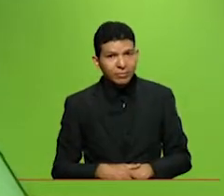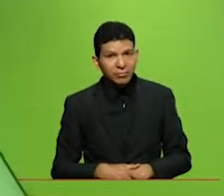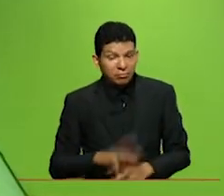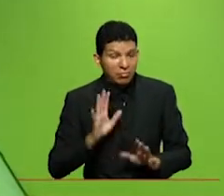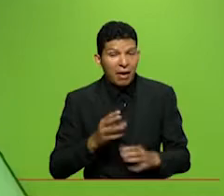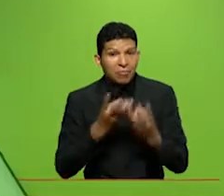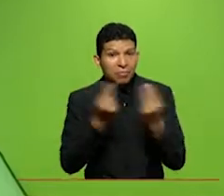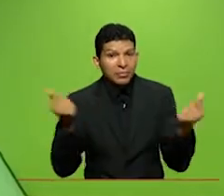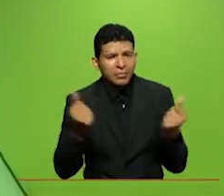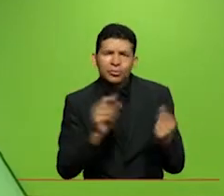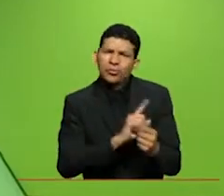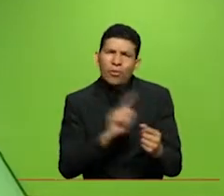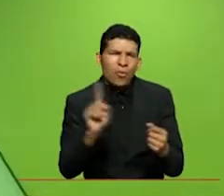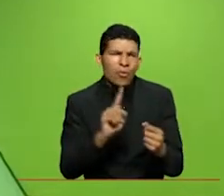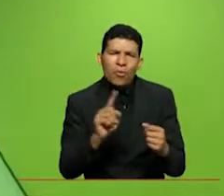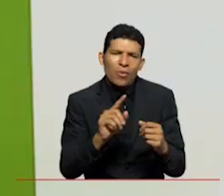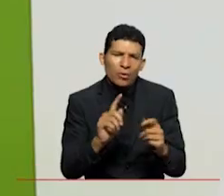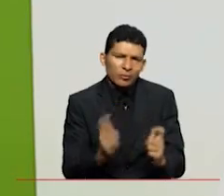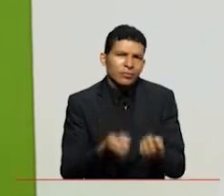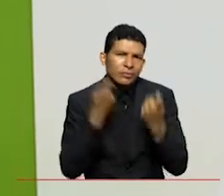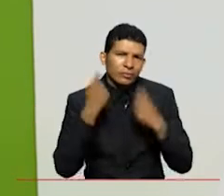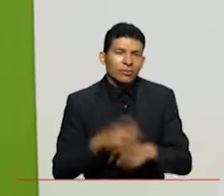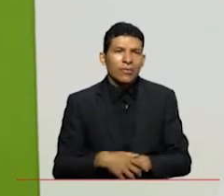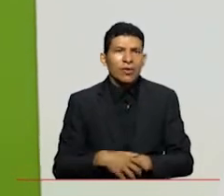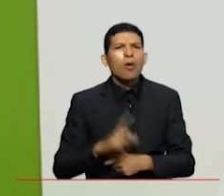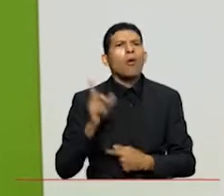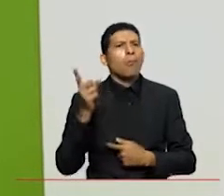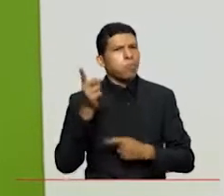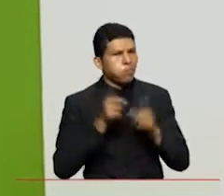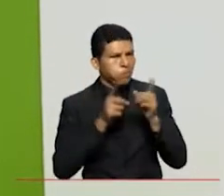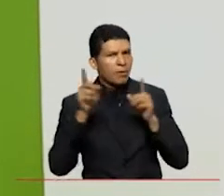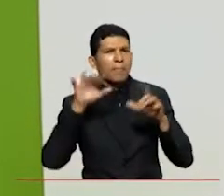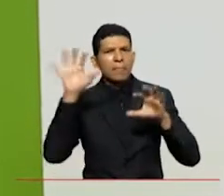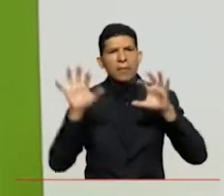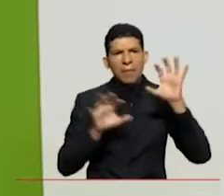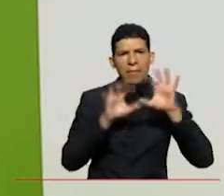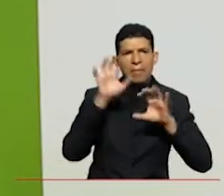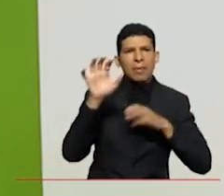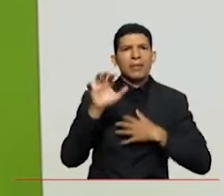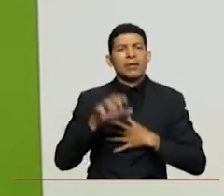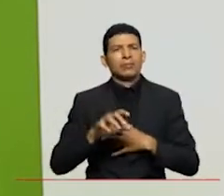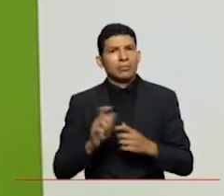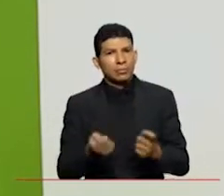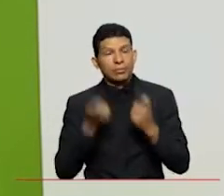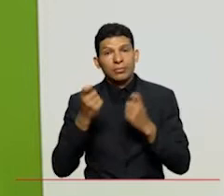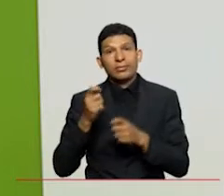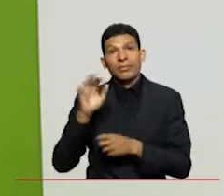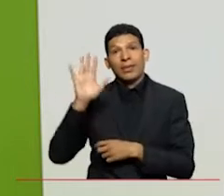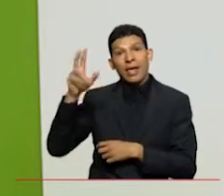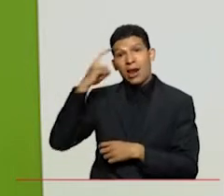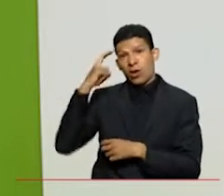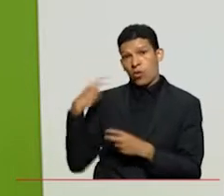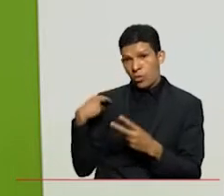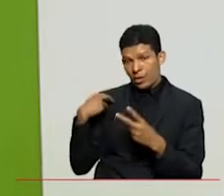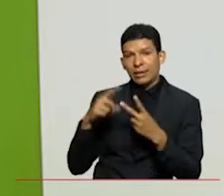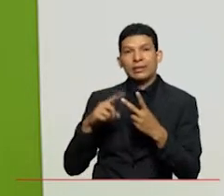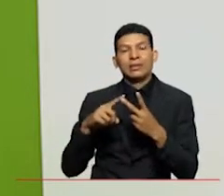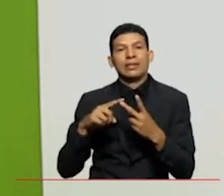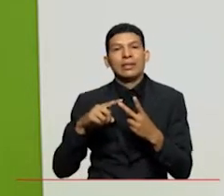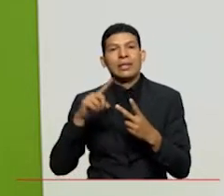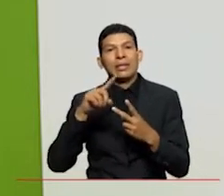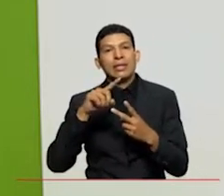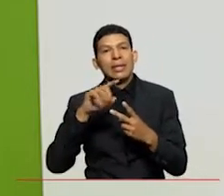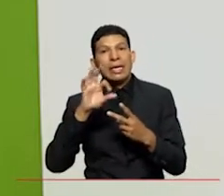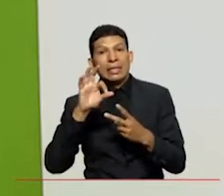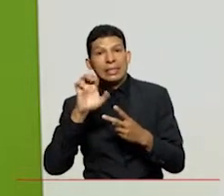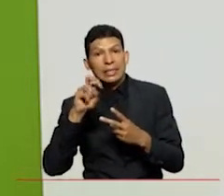quedarnos sin él sin ninguna duda hay experiencias globales en el mundo el río tamesis en londres el río sena el